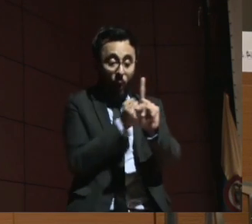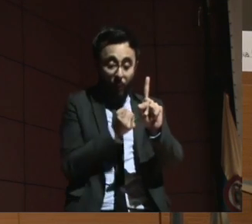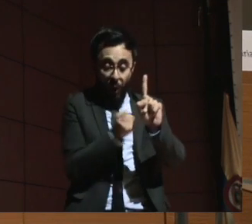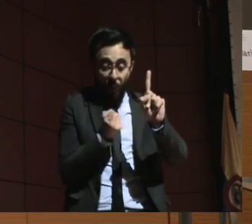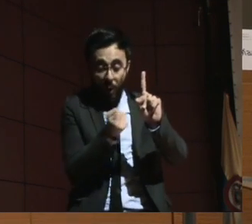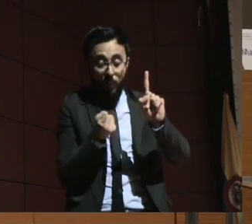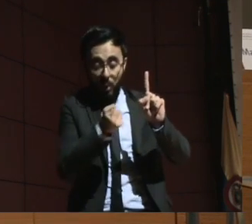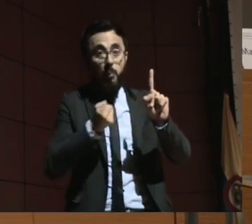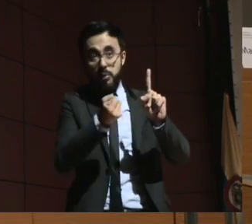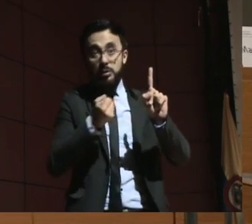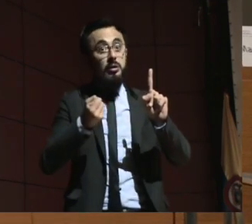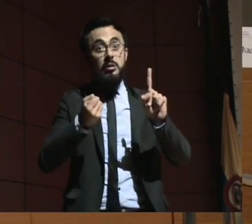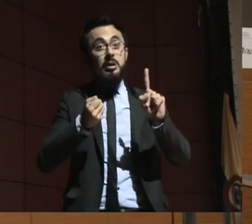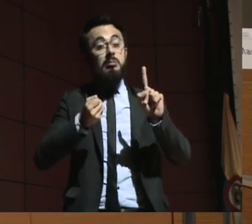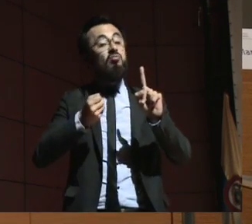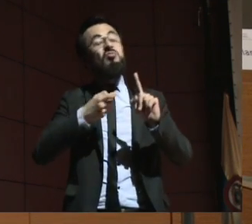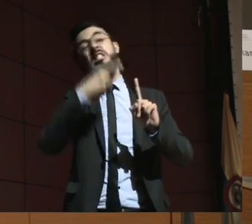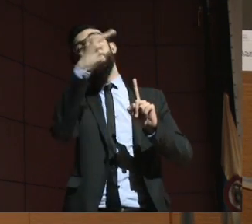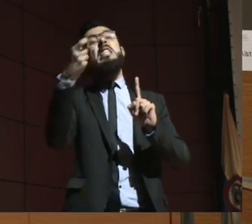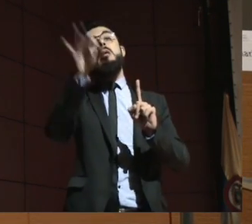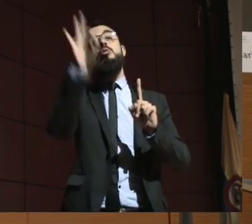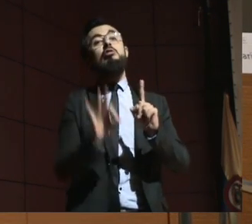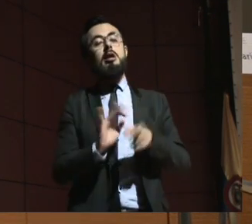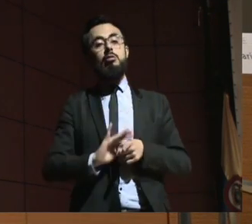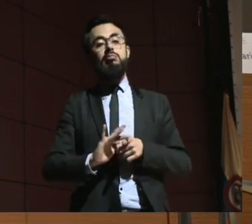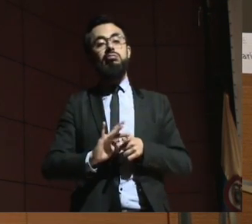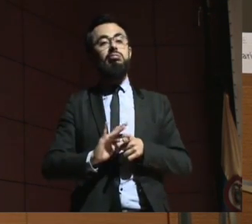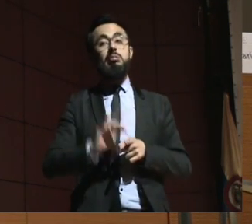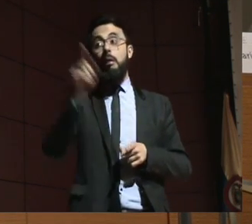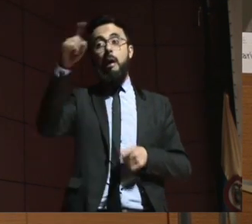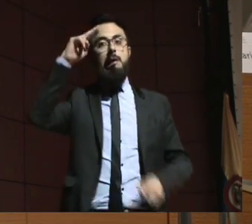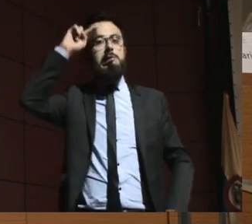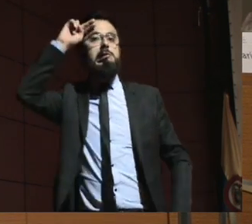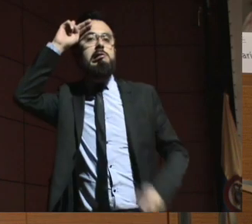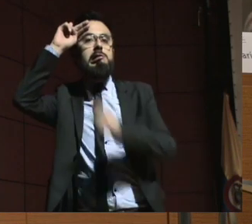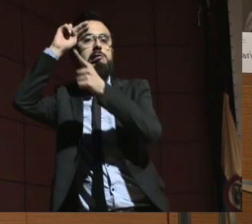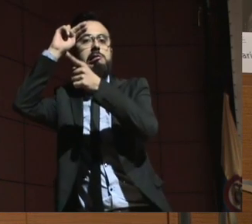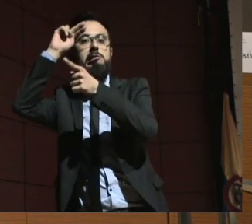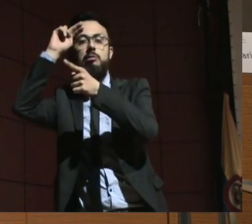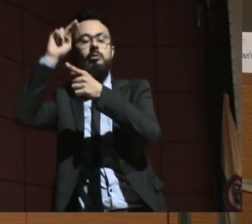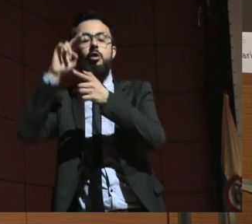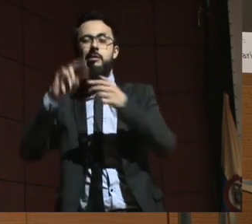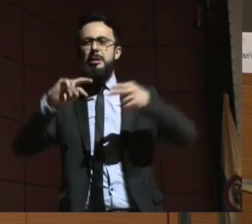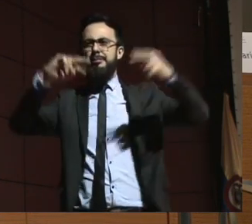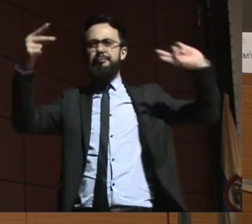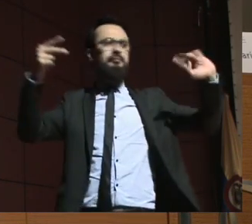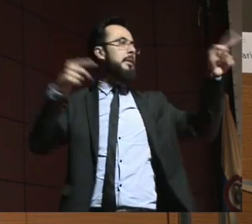toma de decisiones con apoyos. Y eso es totalmente contrario a lo que dice